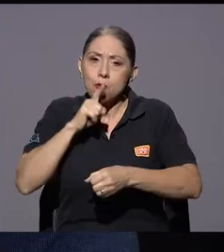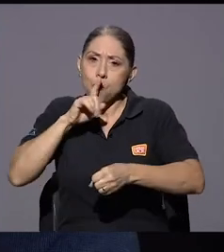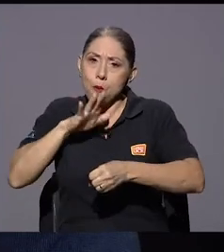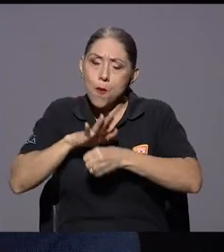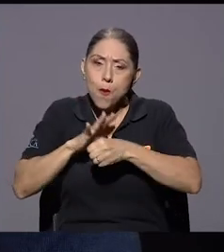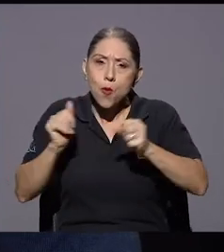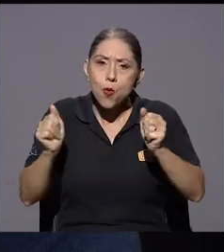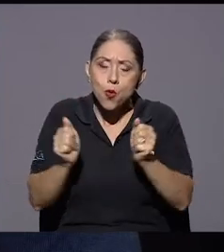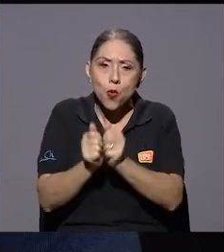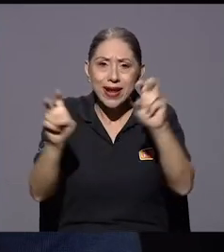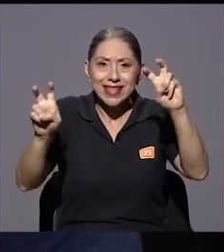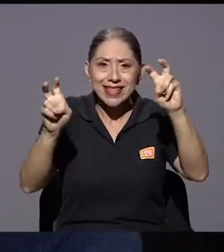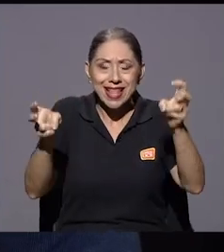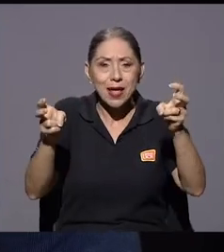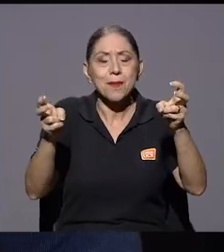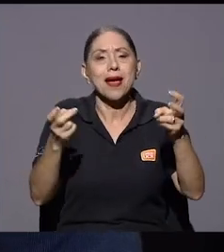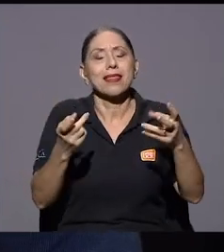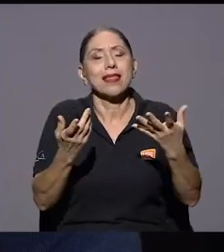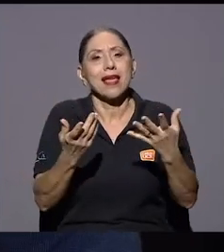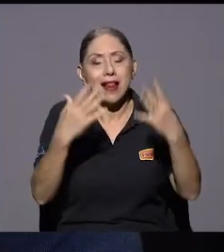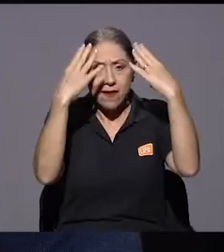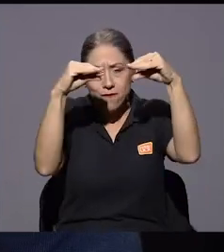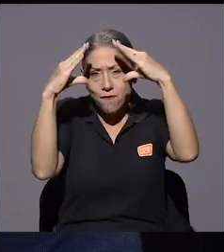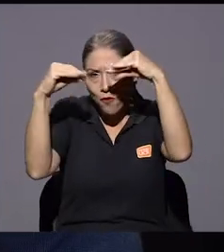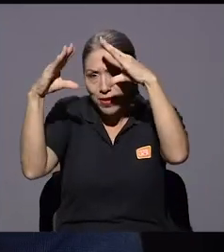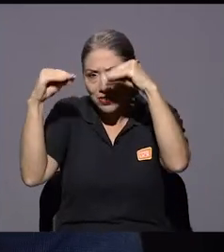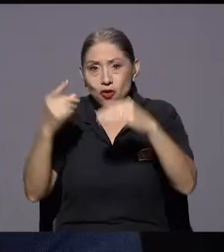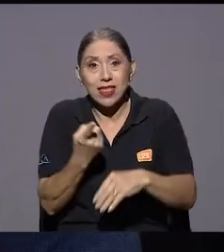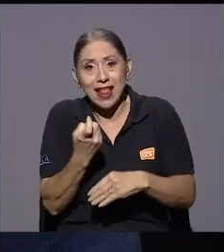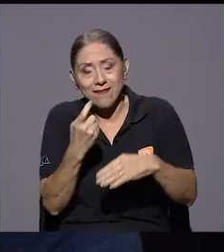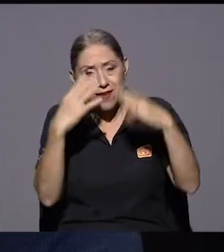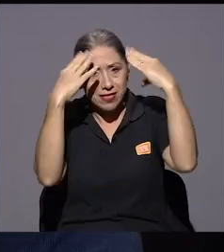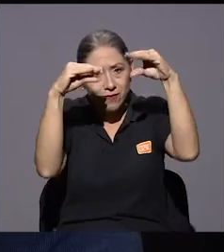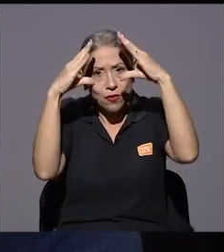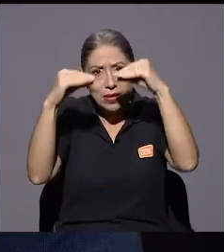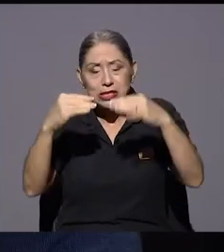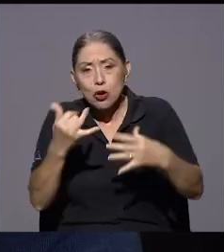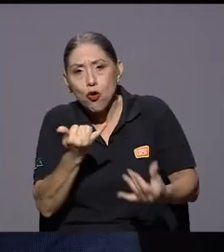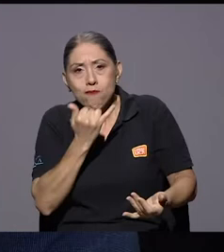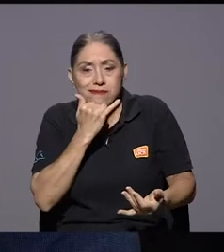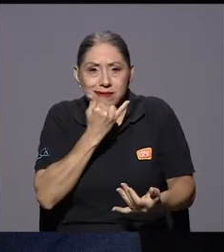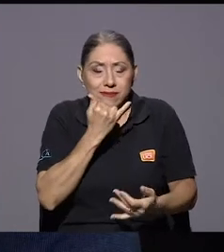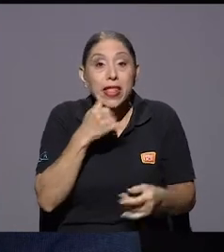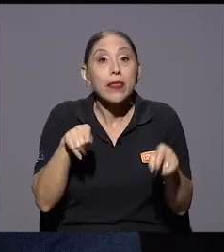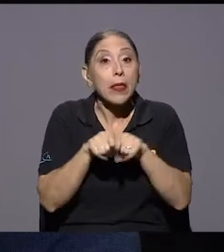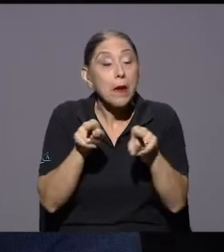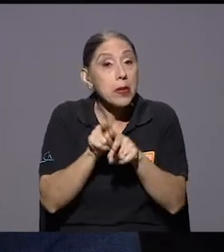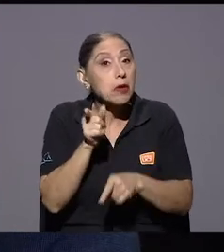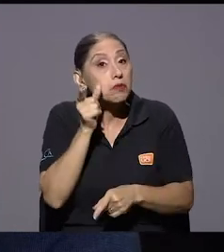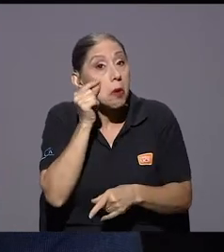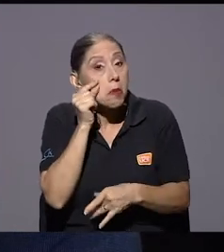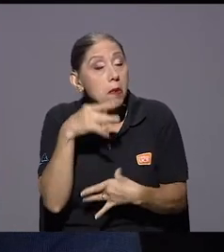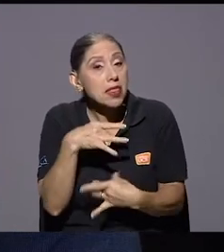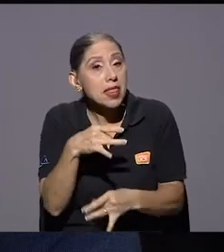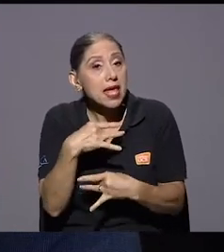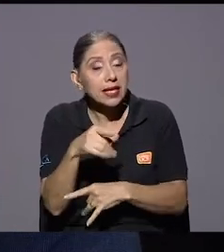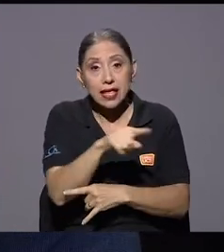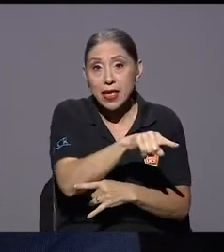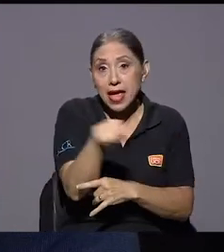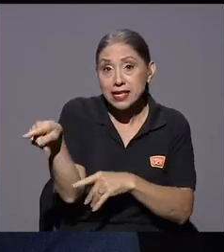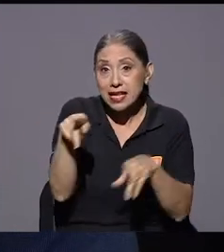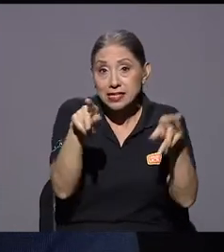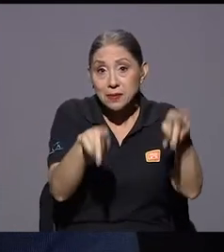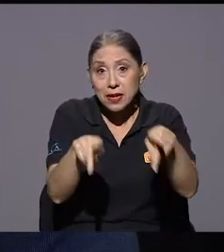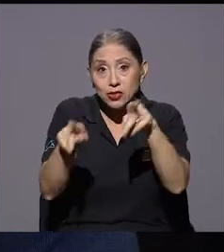comprometidos con el tema de la desinformación es también curioso que estas personas o sea de entrada digamos